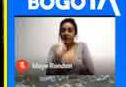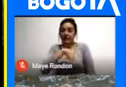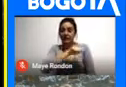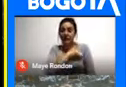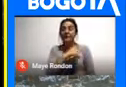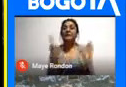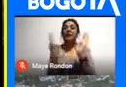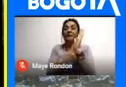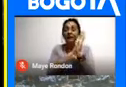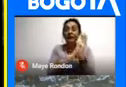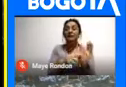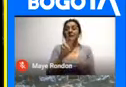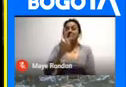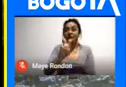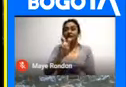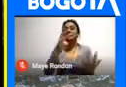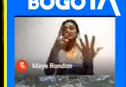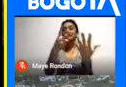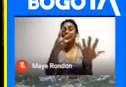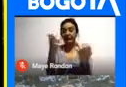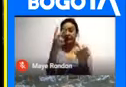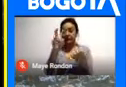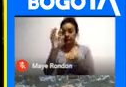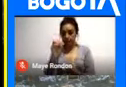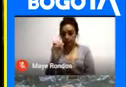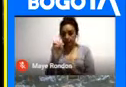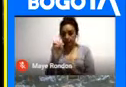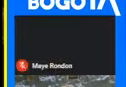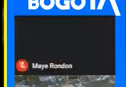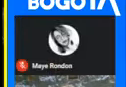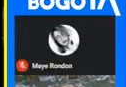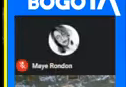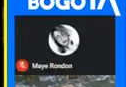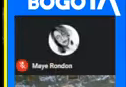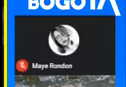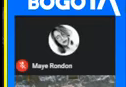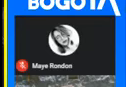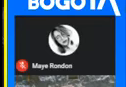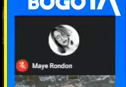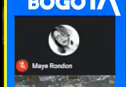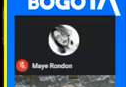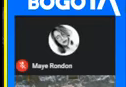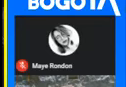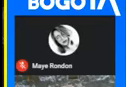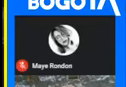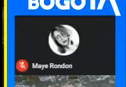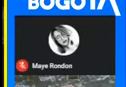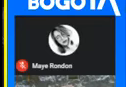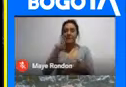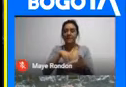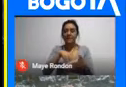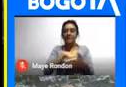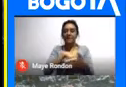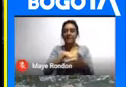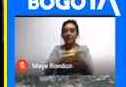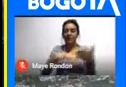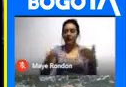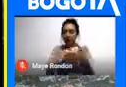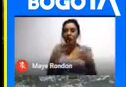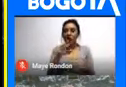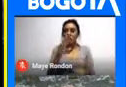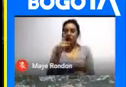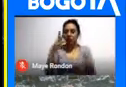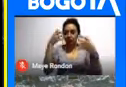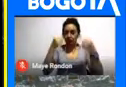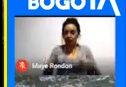en 1770 Mediante Reúl Cédula El rey Carlos III De España Prohíbe el uso De las lenguas indígenas De sus dominios Por eso